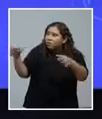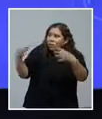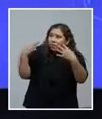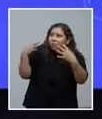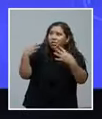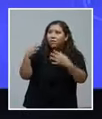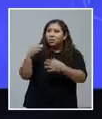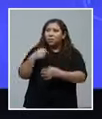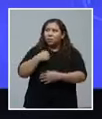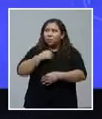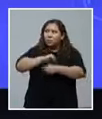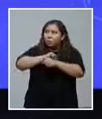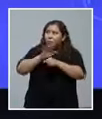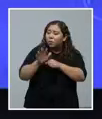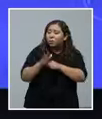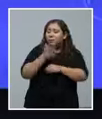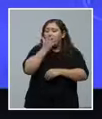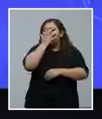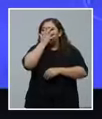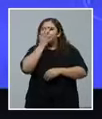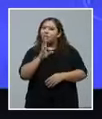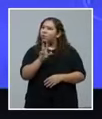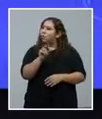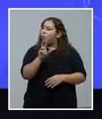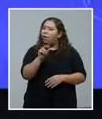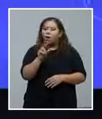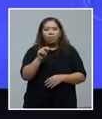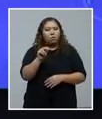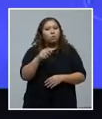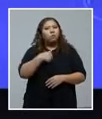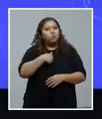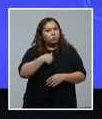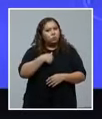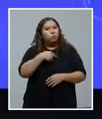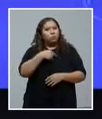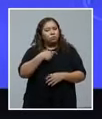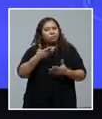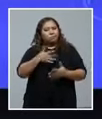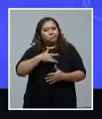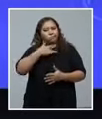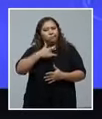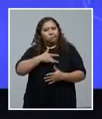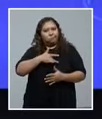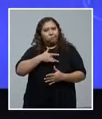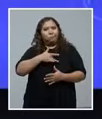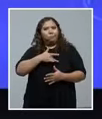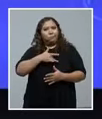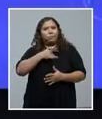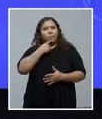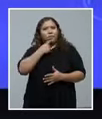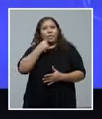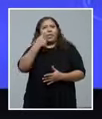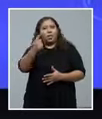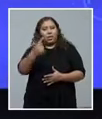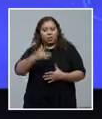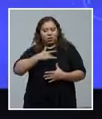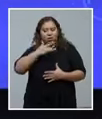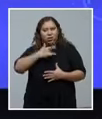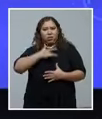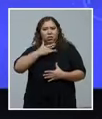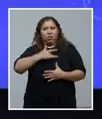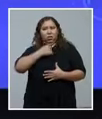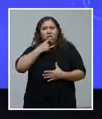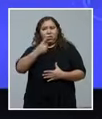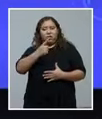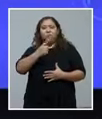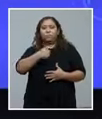de manera oportuna. Es importante manifestar, decir cuáles son los síntomas de manera temprana para